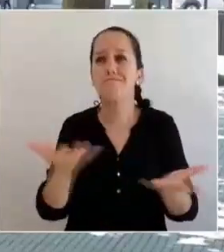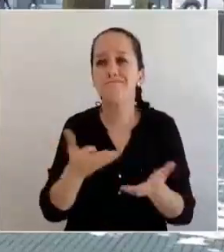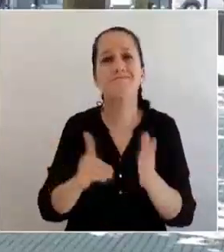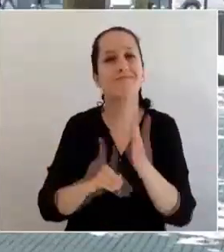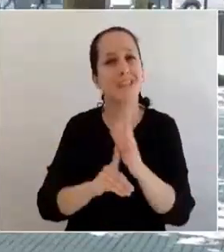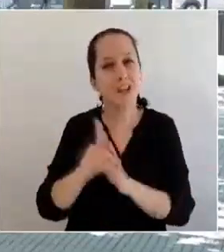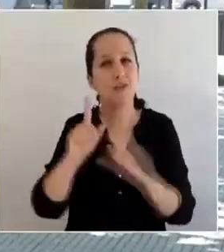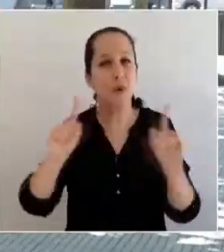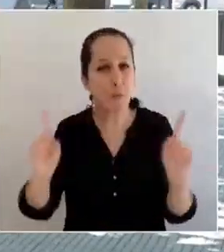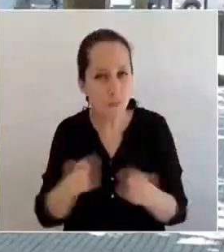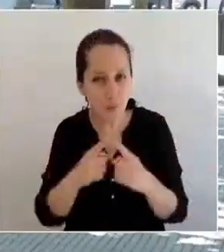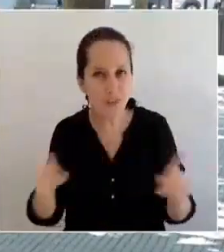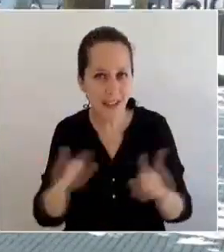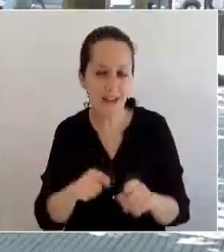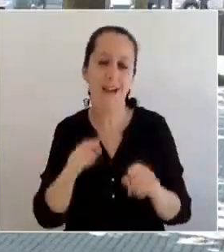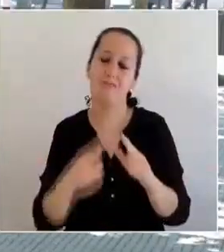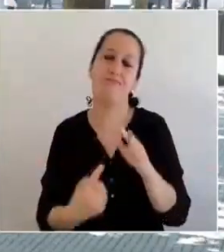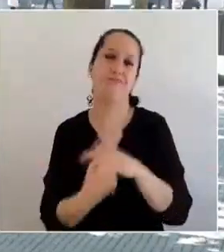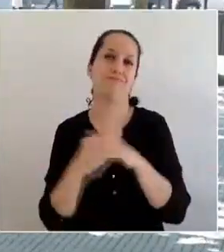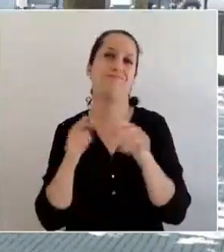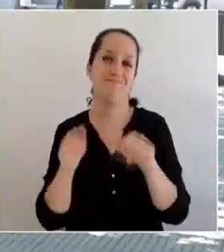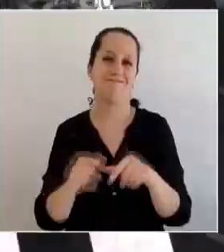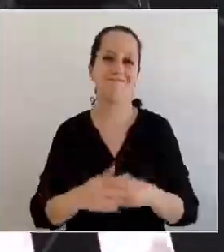el área del desarrollo musical.